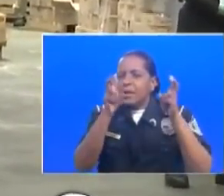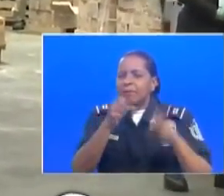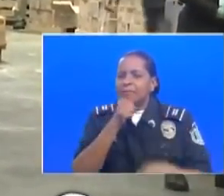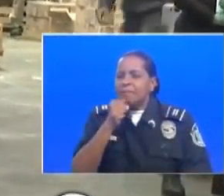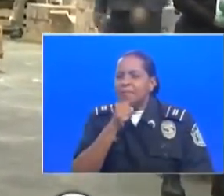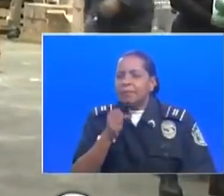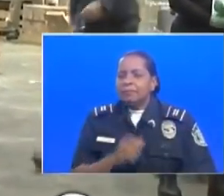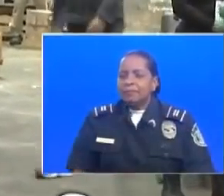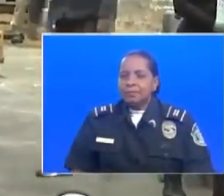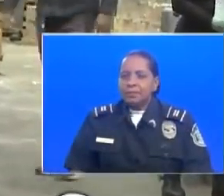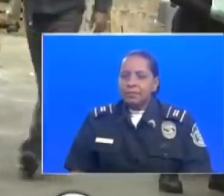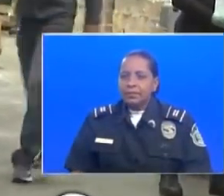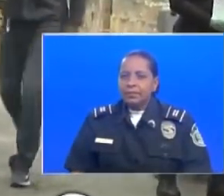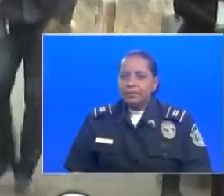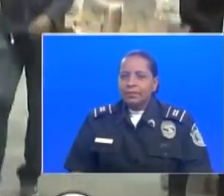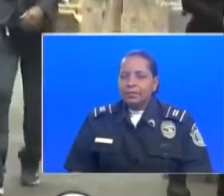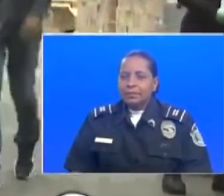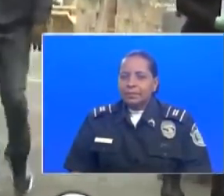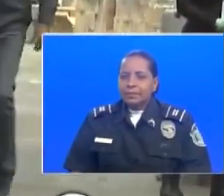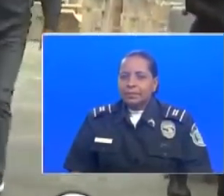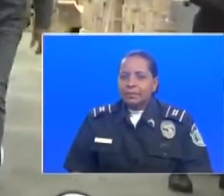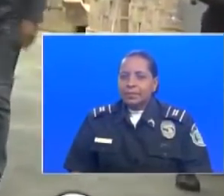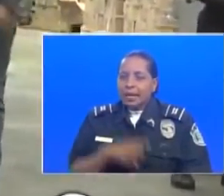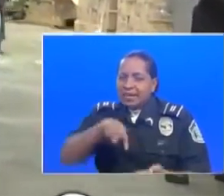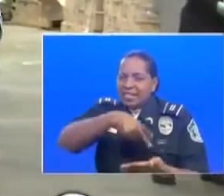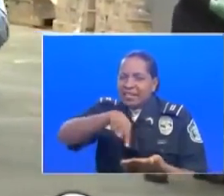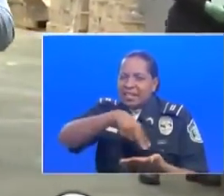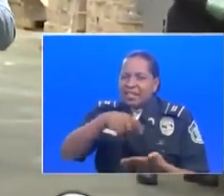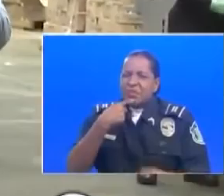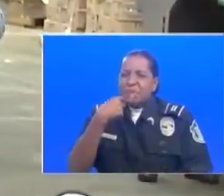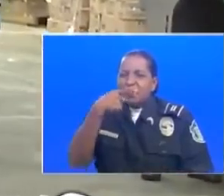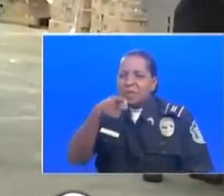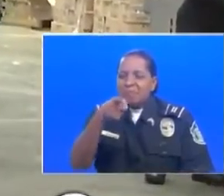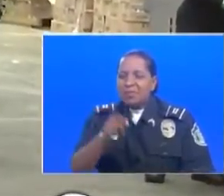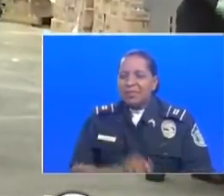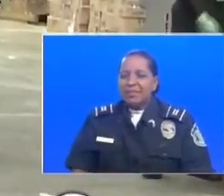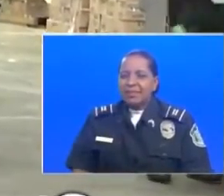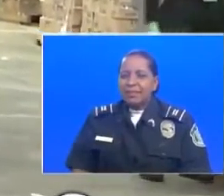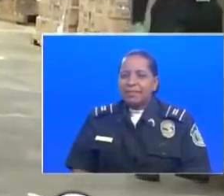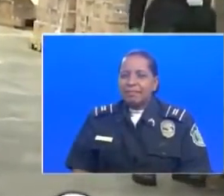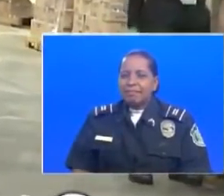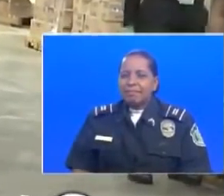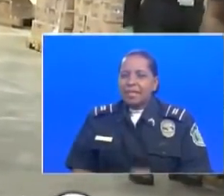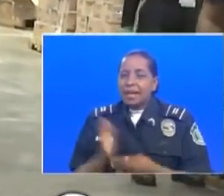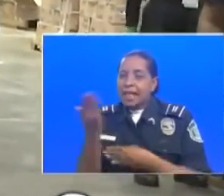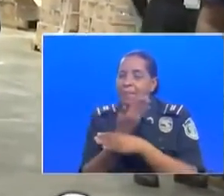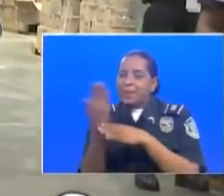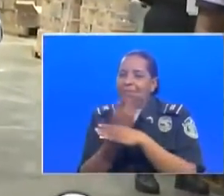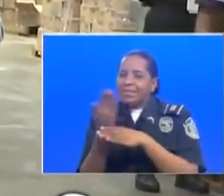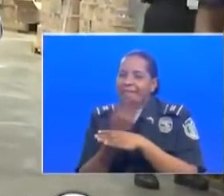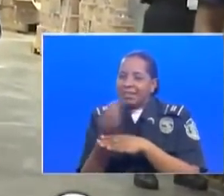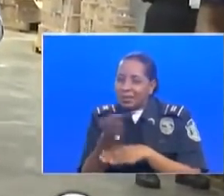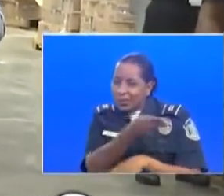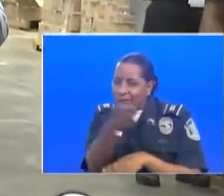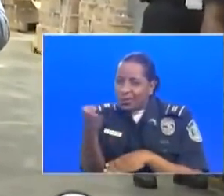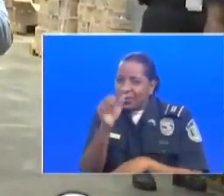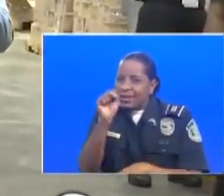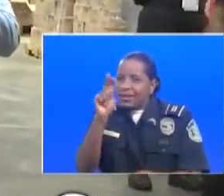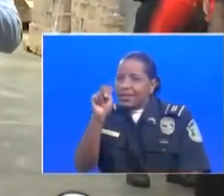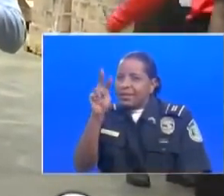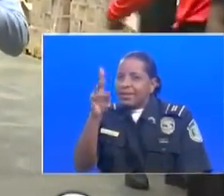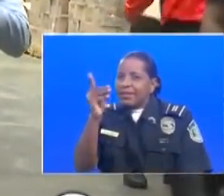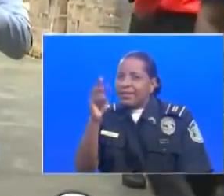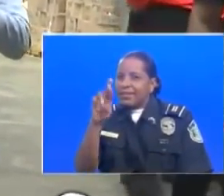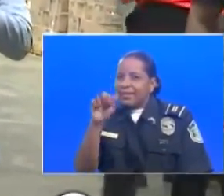¿Y usted bailaría? Hay que bailar en estos momentos. Sandra, las pantallas son tuyas para que nos cantes un poquito, para animarnos a